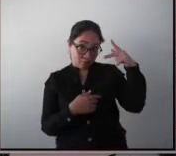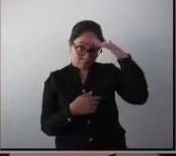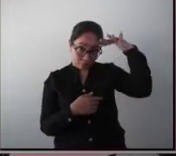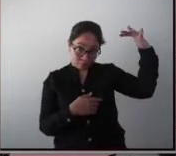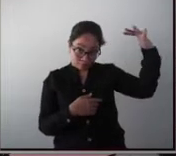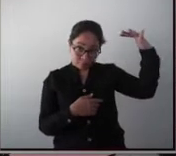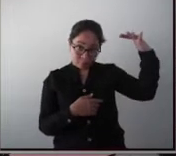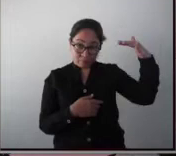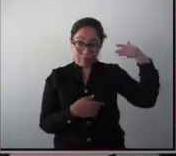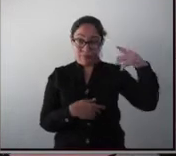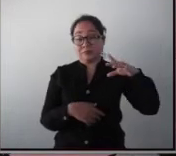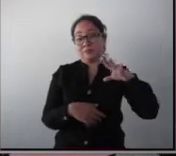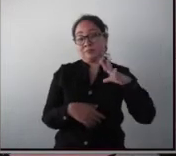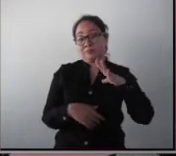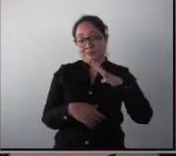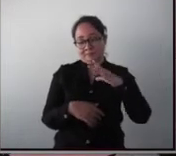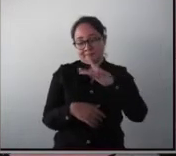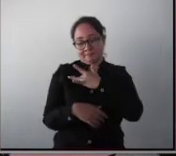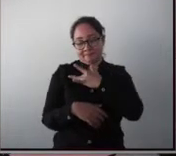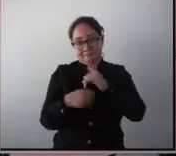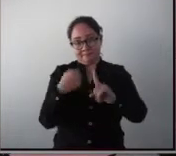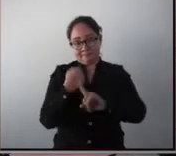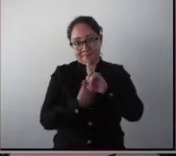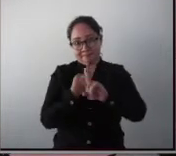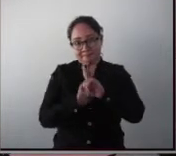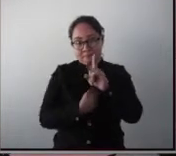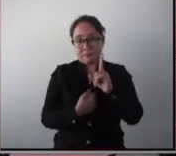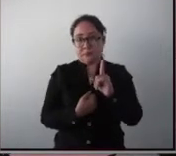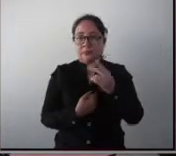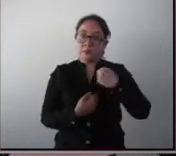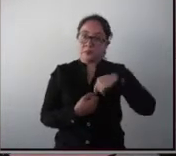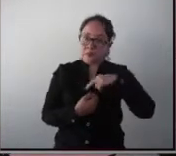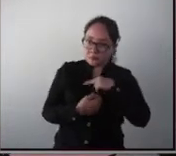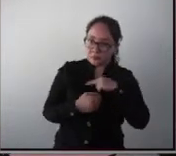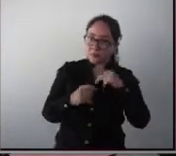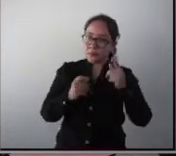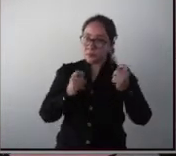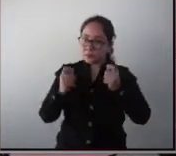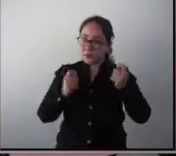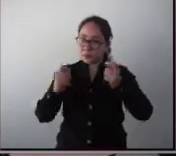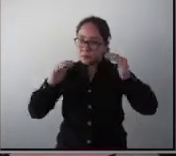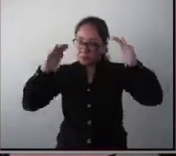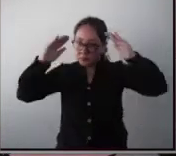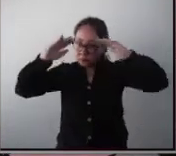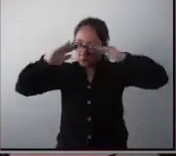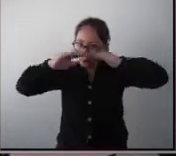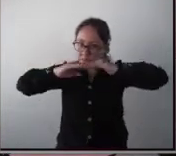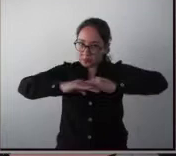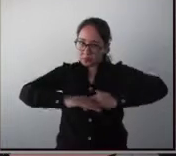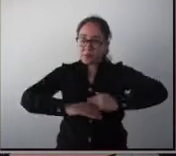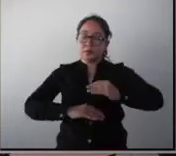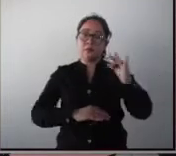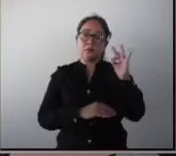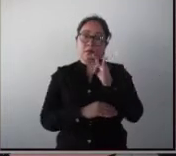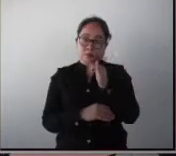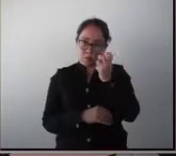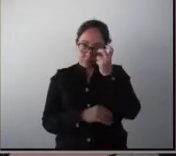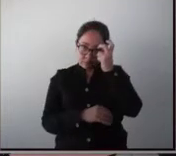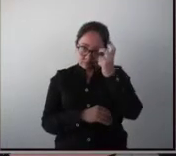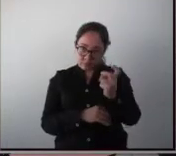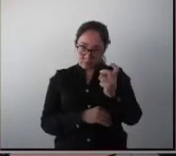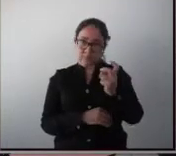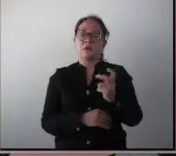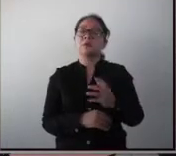Y si nosotros logramos hacer que esto baje y se mantenga a niveles normales, probablemente en su estado